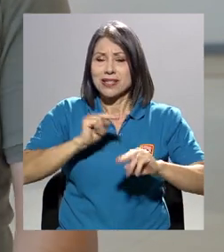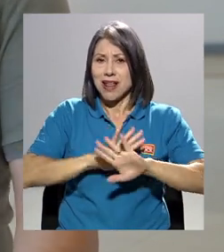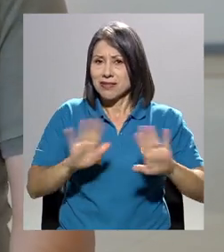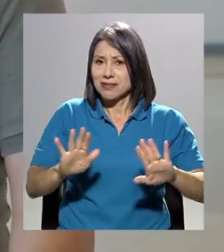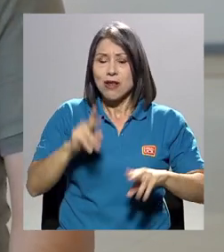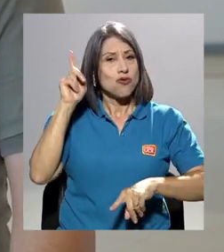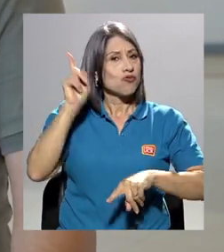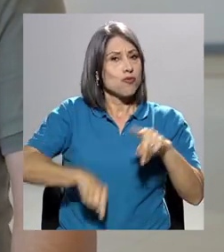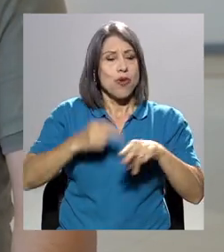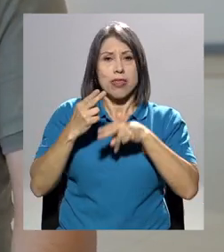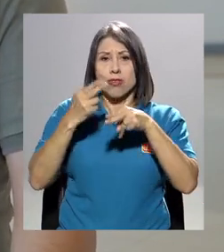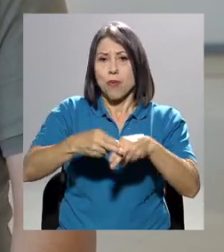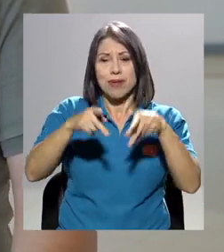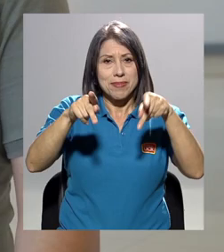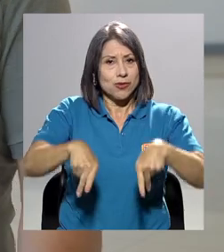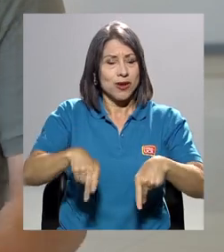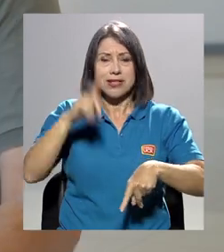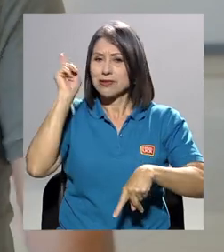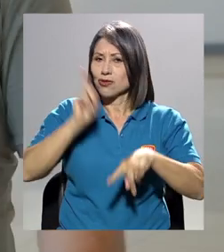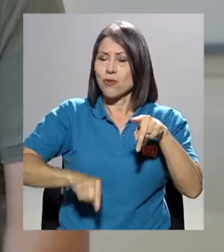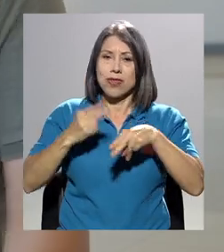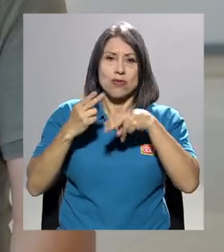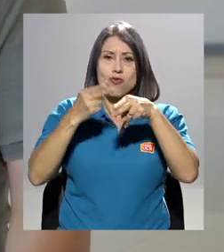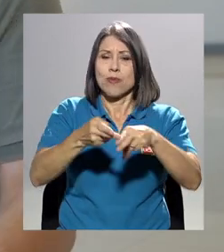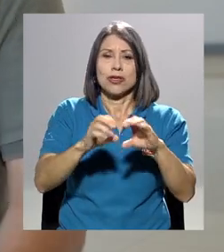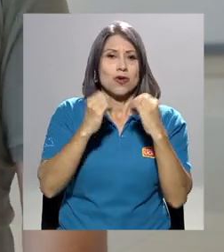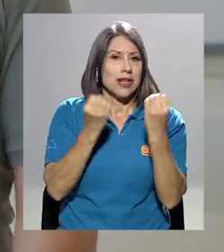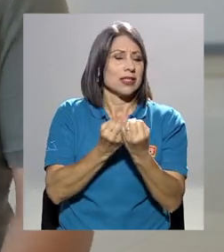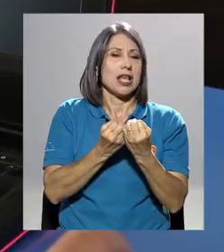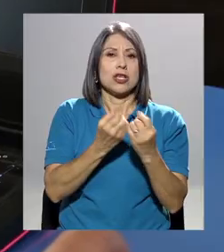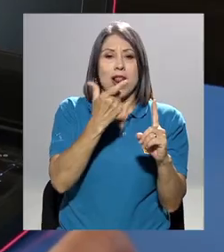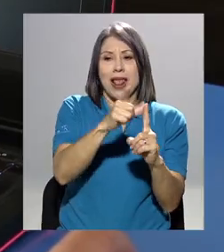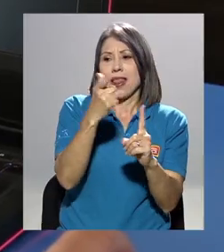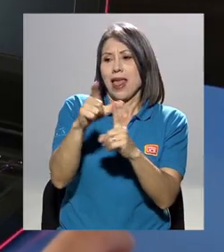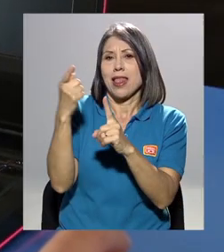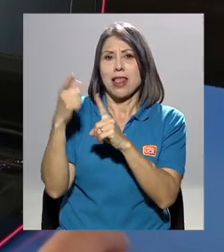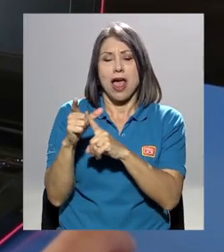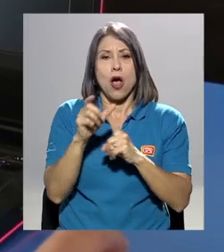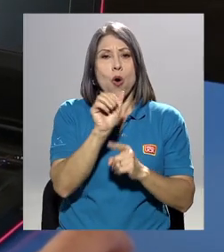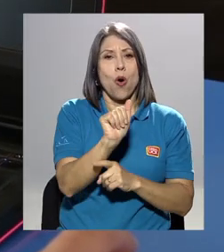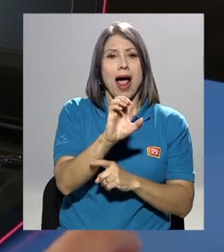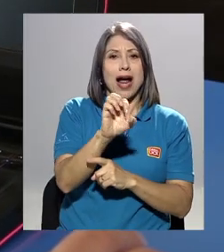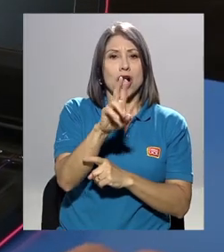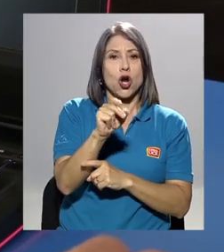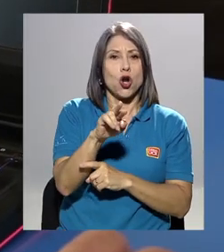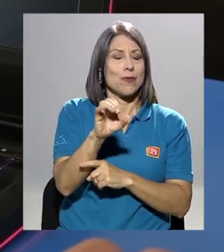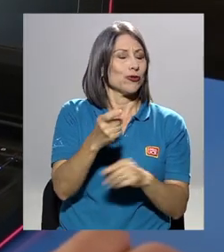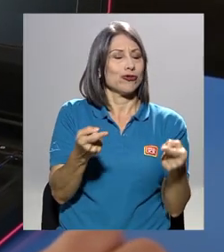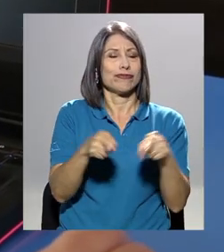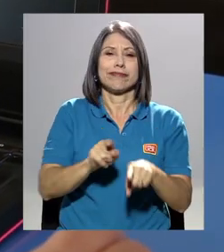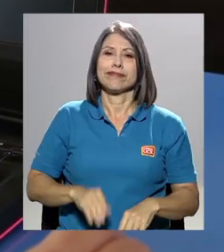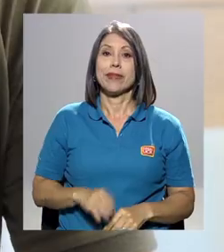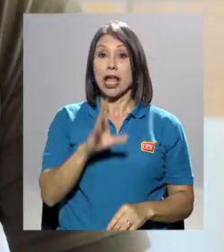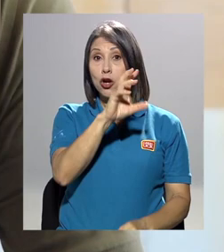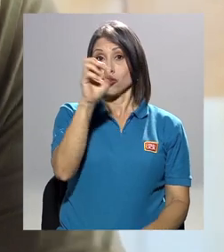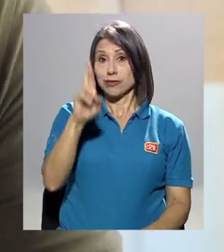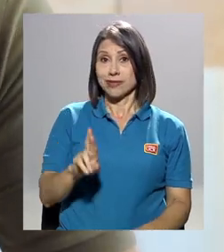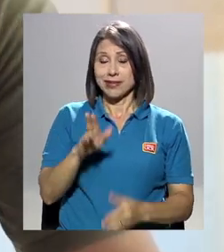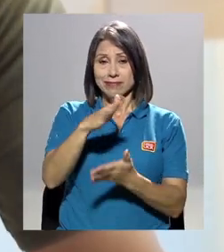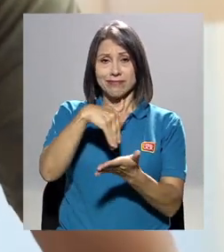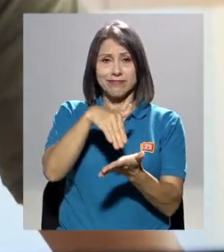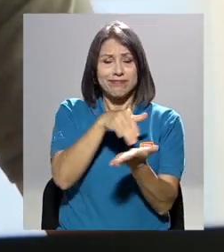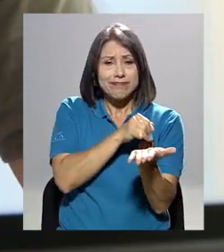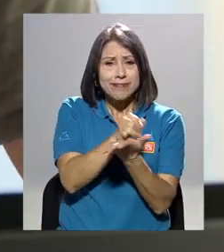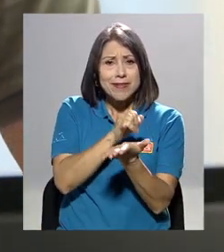pueden poner nombres de personas, no se pueden poner nombres de organizaciones, ni siglas, ni acrónimos. En Costa Rica, el Centro de